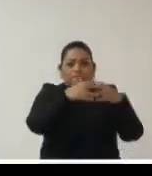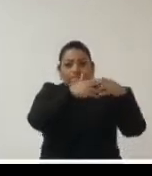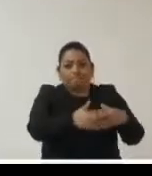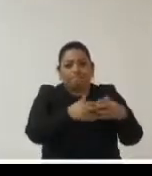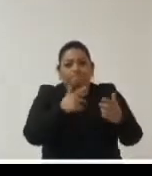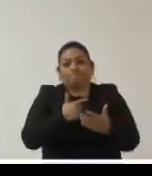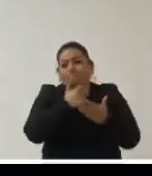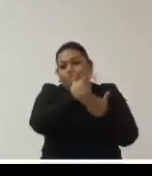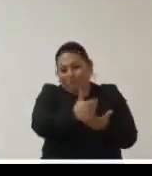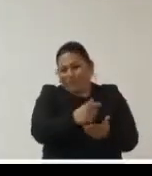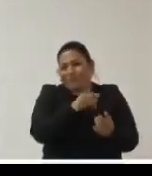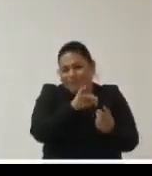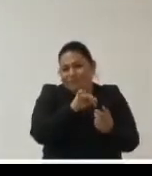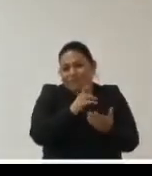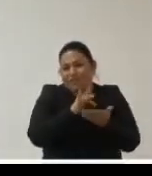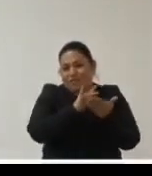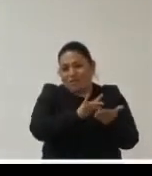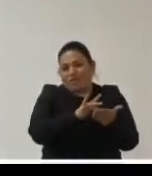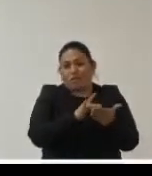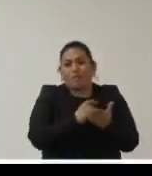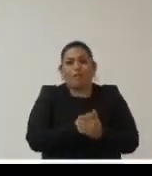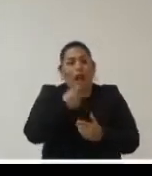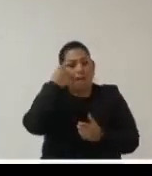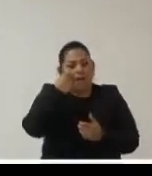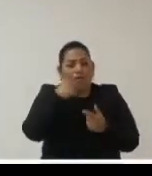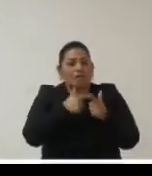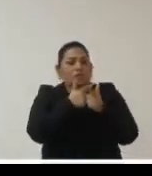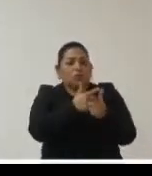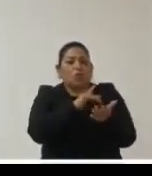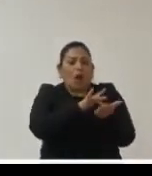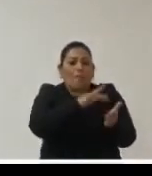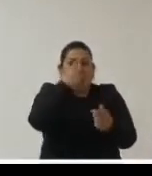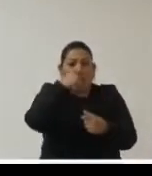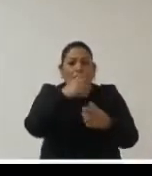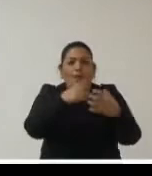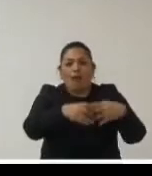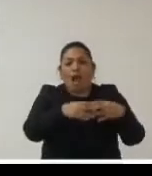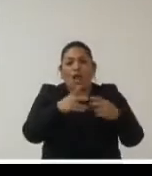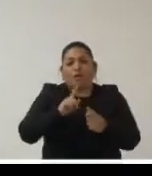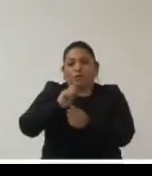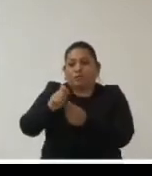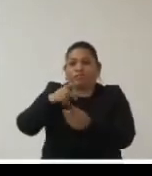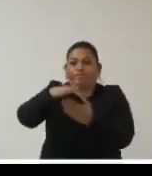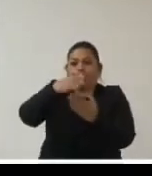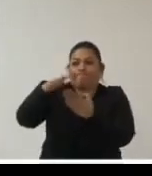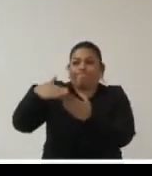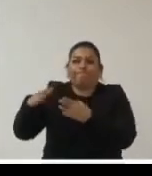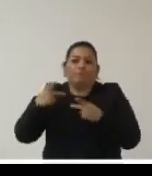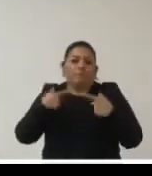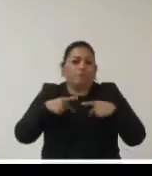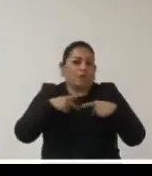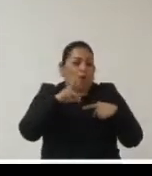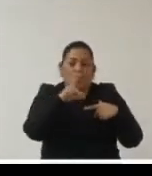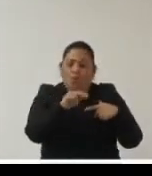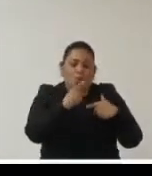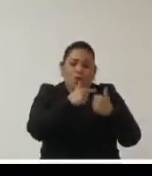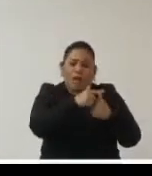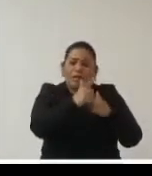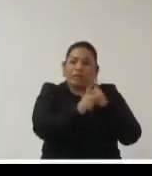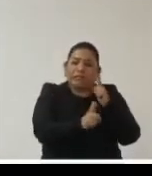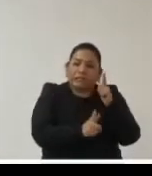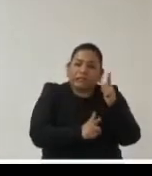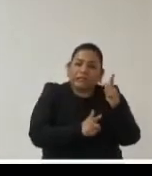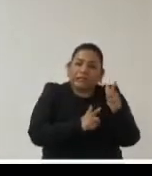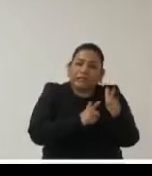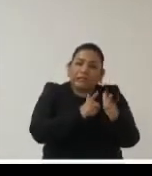quiénes tenían derecho cómo podías ser parte de ese padrón en fin eso fue muy lento el avance